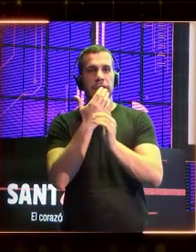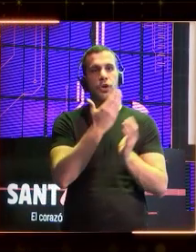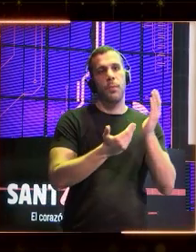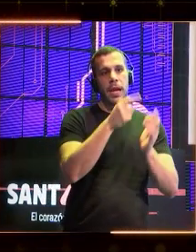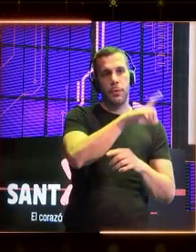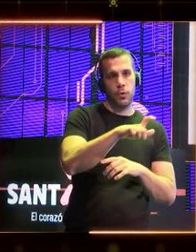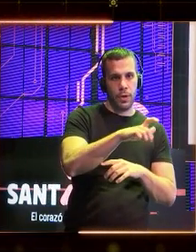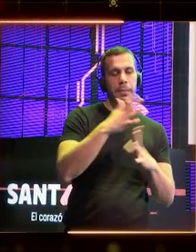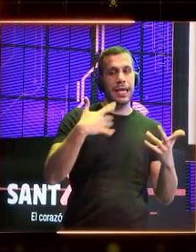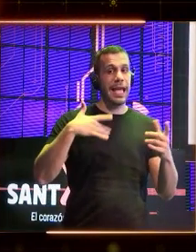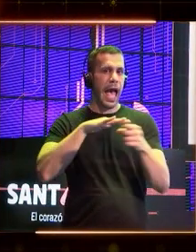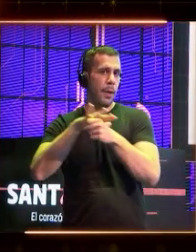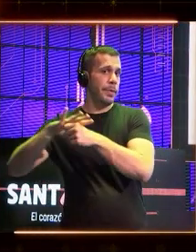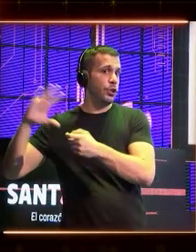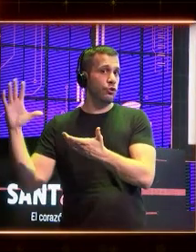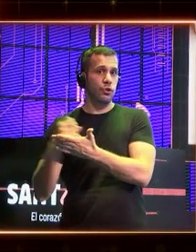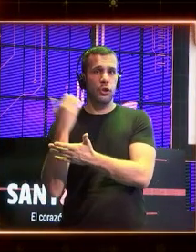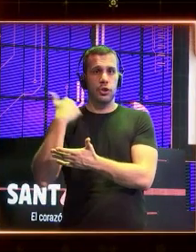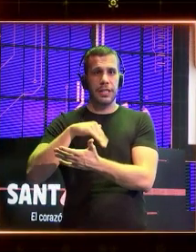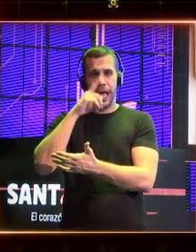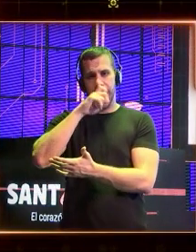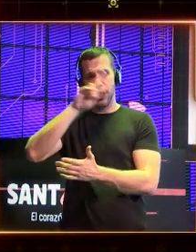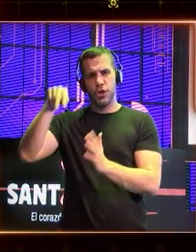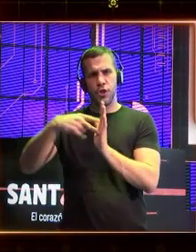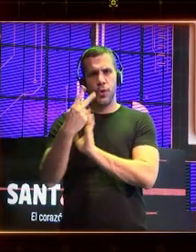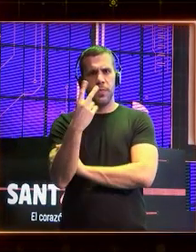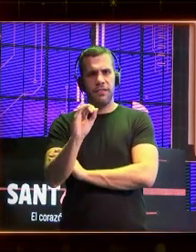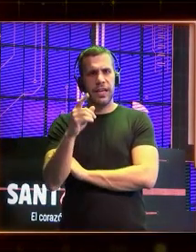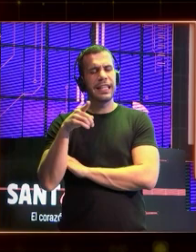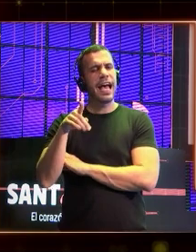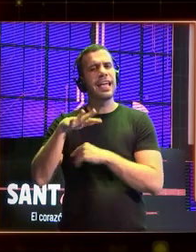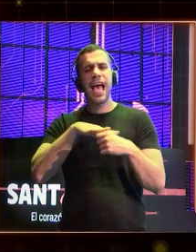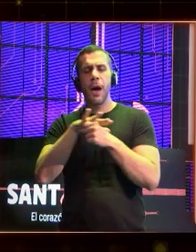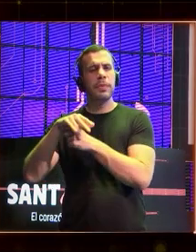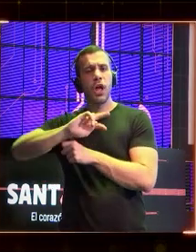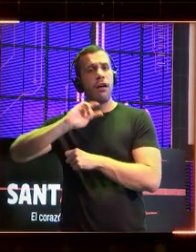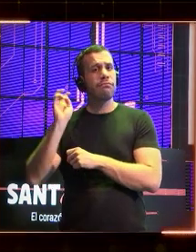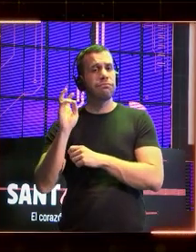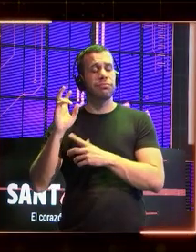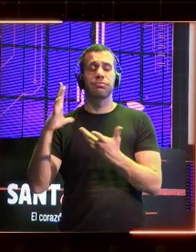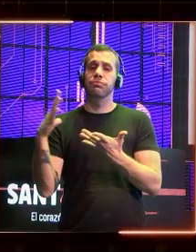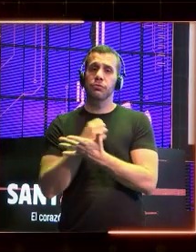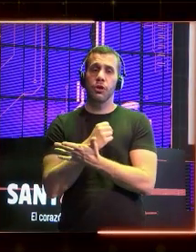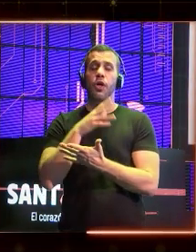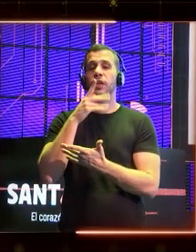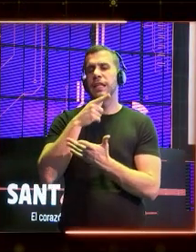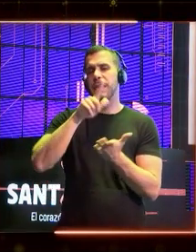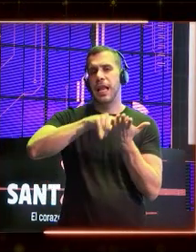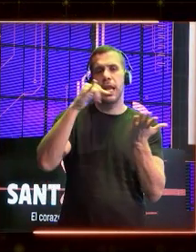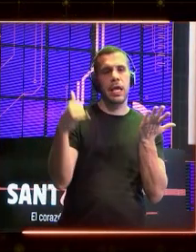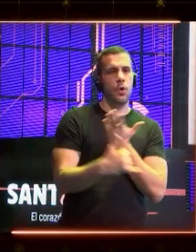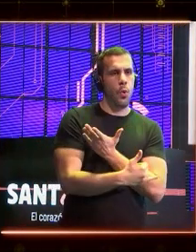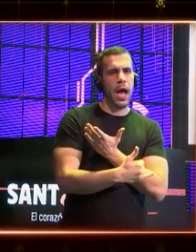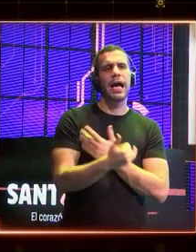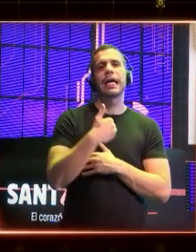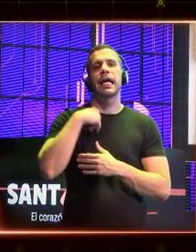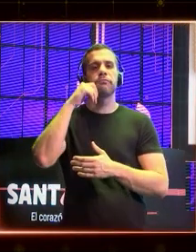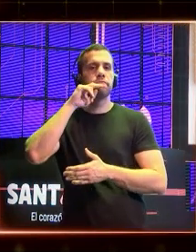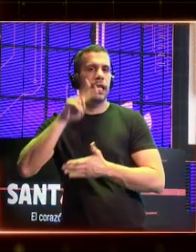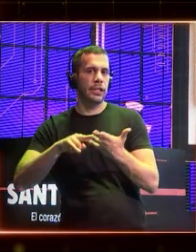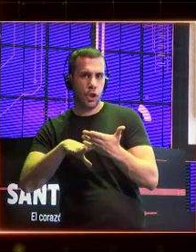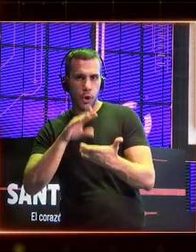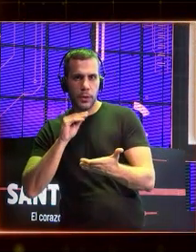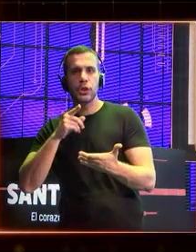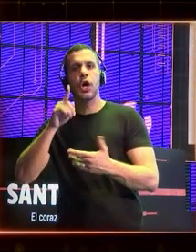todos los ámbitos. Fijaros que ya a partir del 2020, absolutamente en todos los aspectos de convención del lenguaje, de convención lectora,